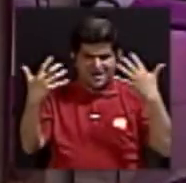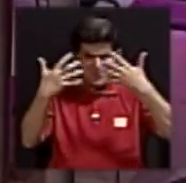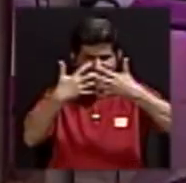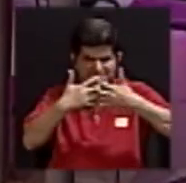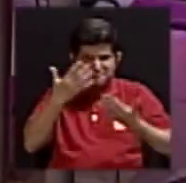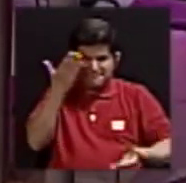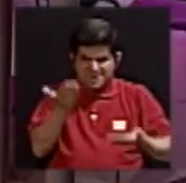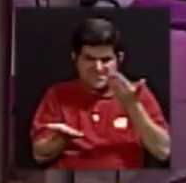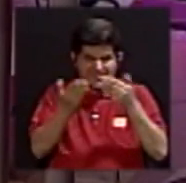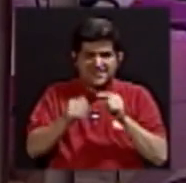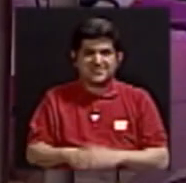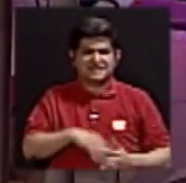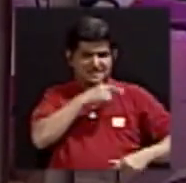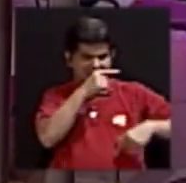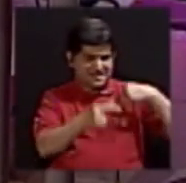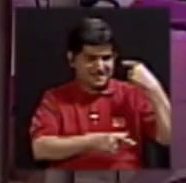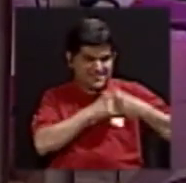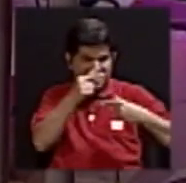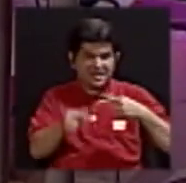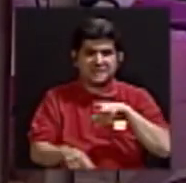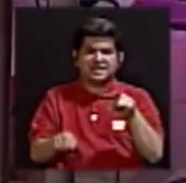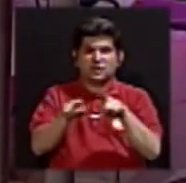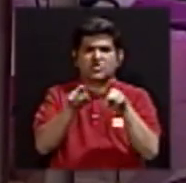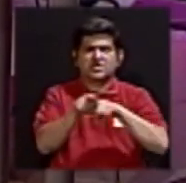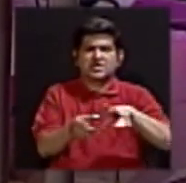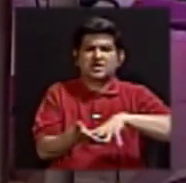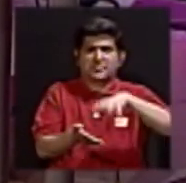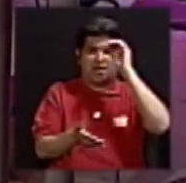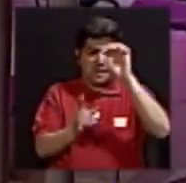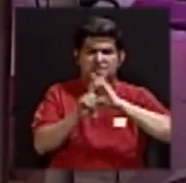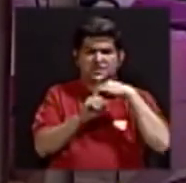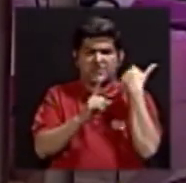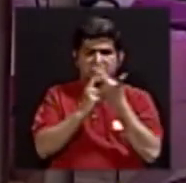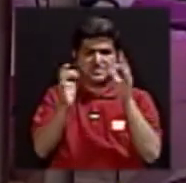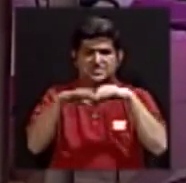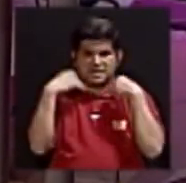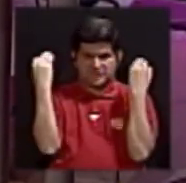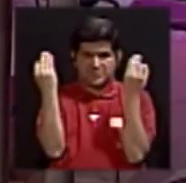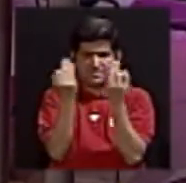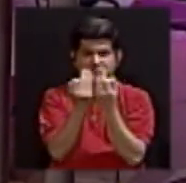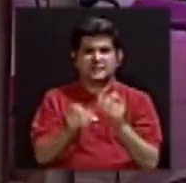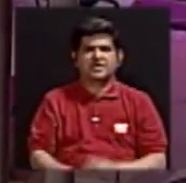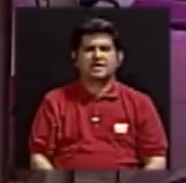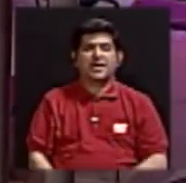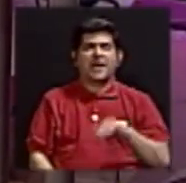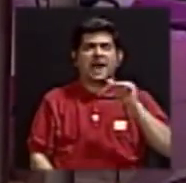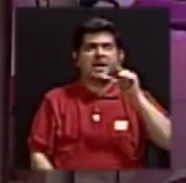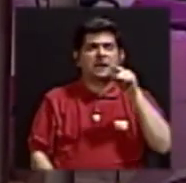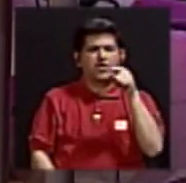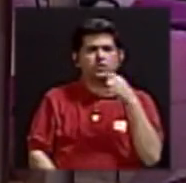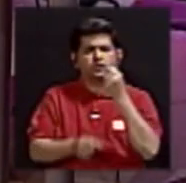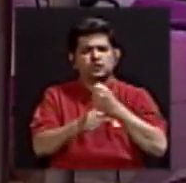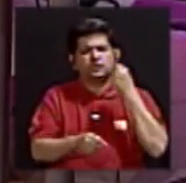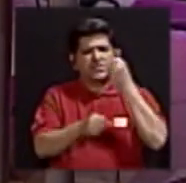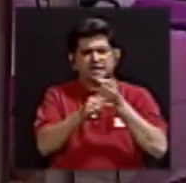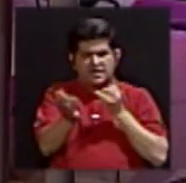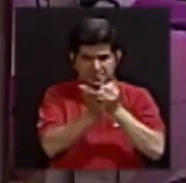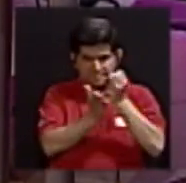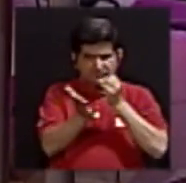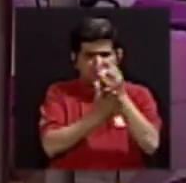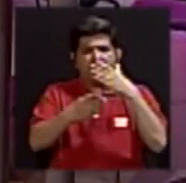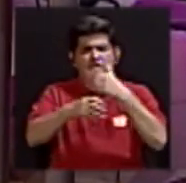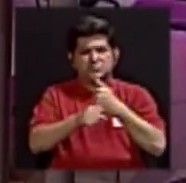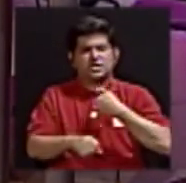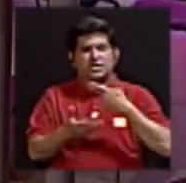posiblemente ahí de lo genético y también de los aprendizajes sociales de las familias. Exactamente. Ana Leonor, usted ha hecho un trabajo de investigación